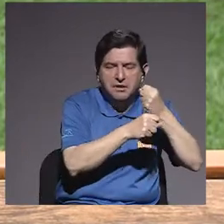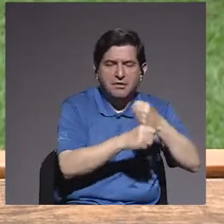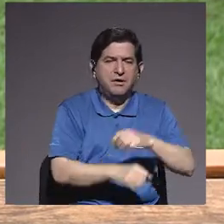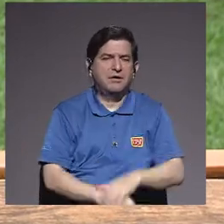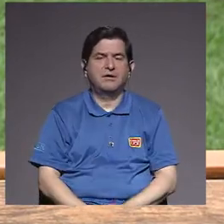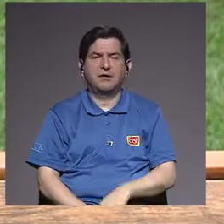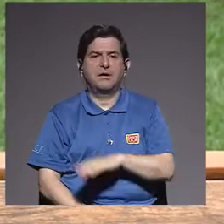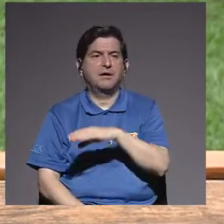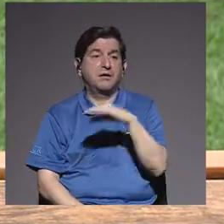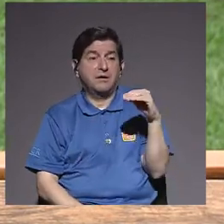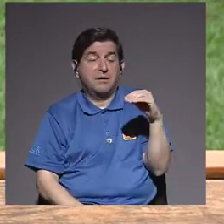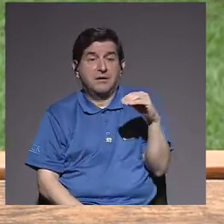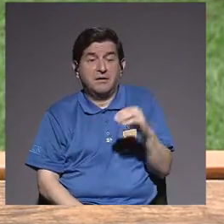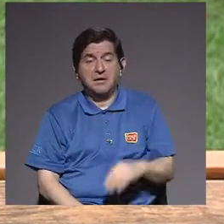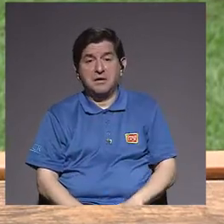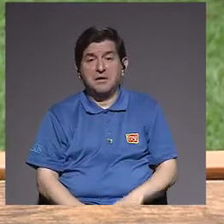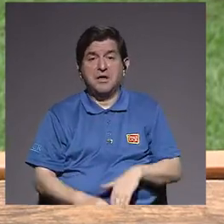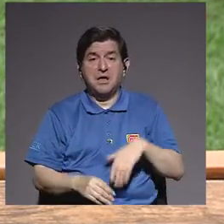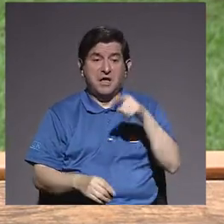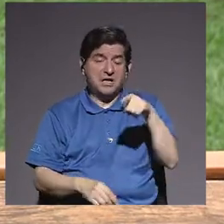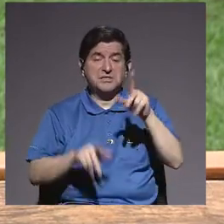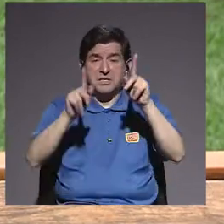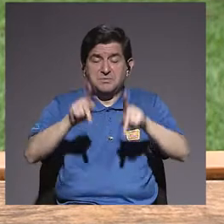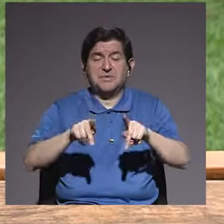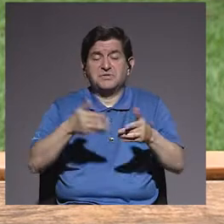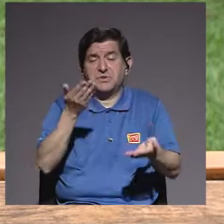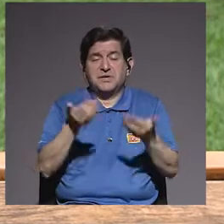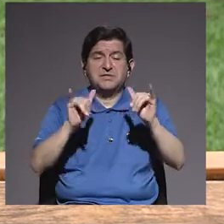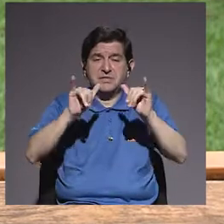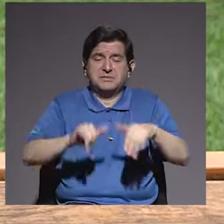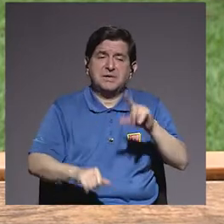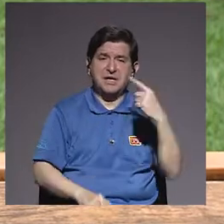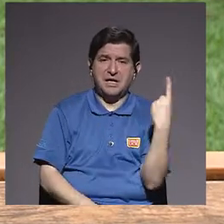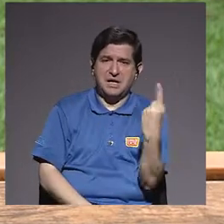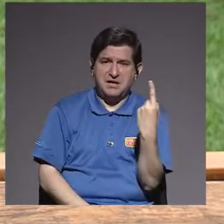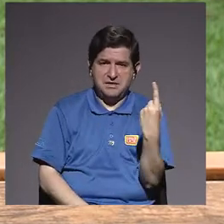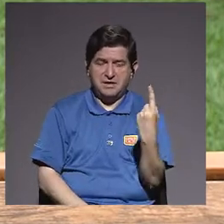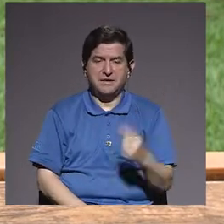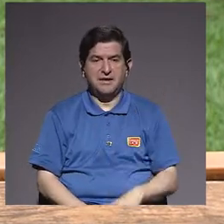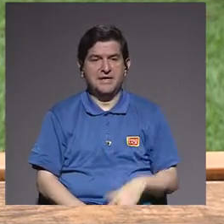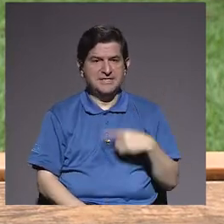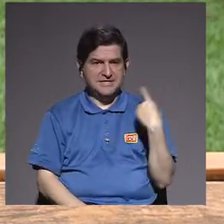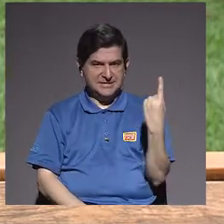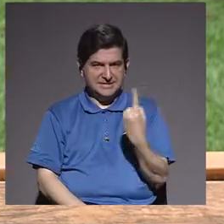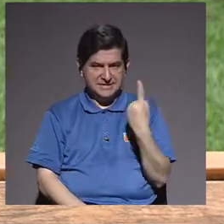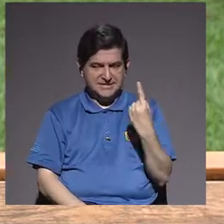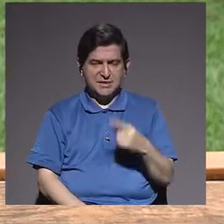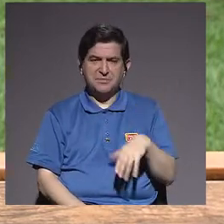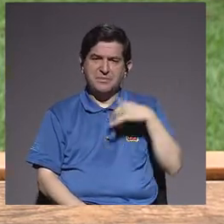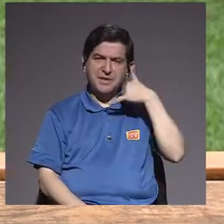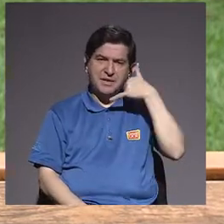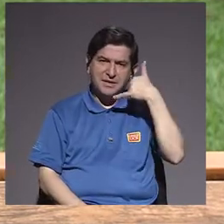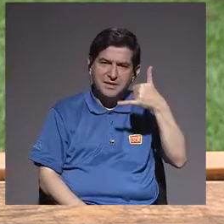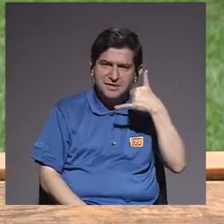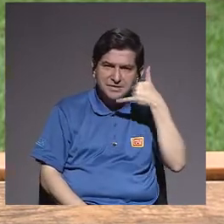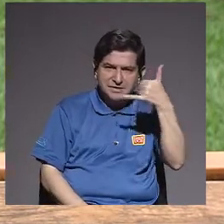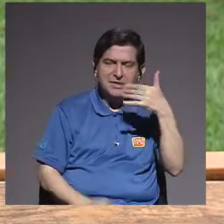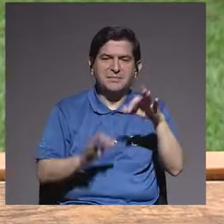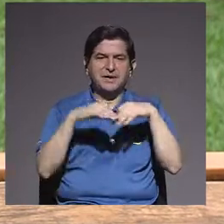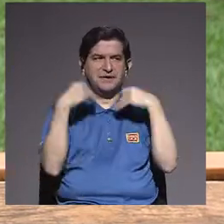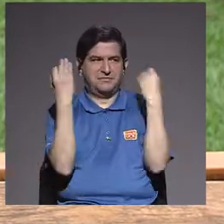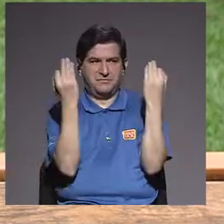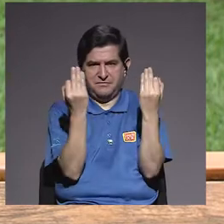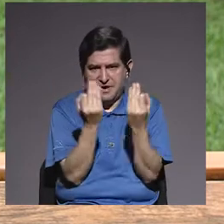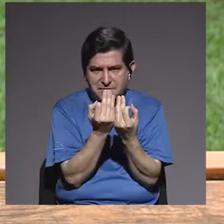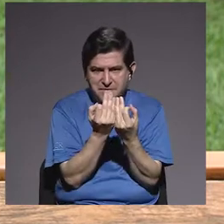bueno, y que se encuentran solos también, digamos. Siempre la llamadita oportuna de la